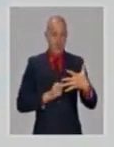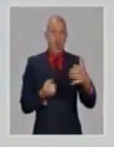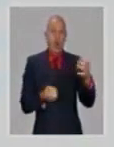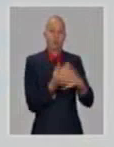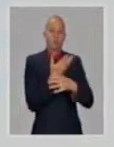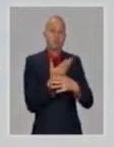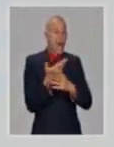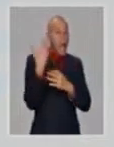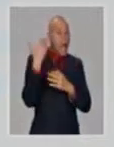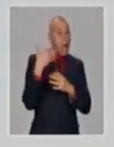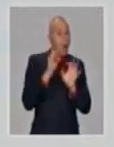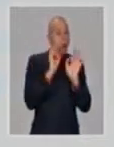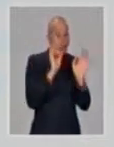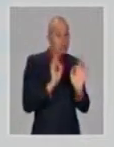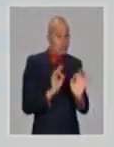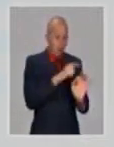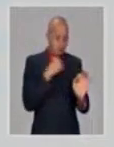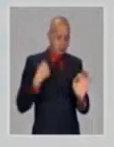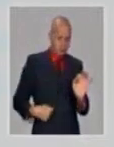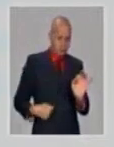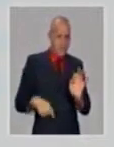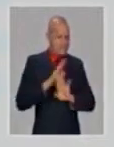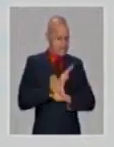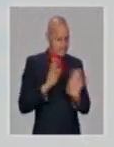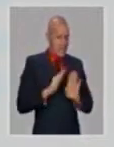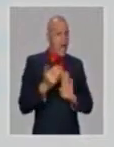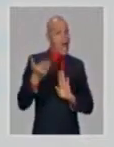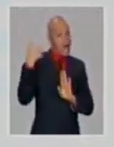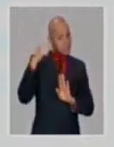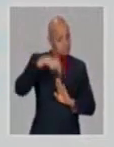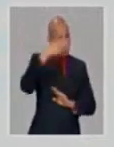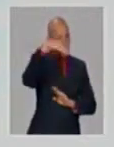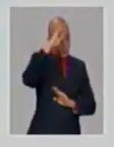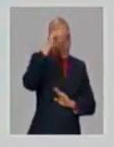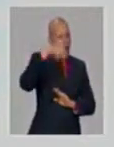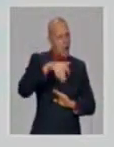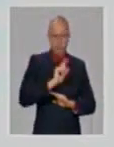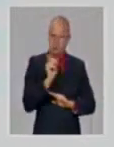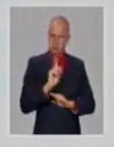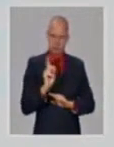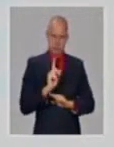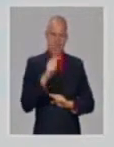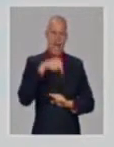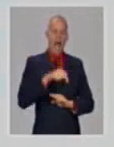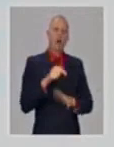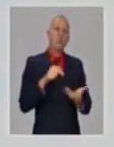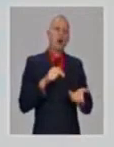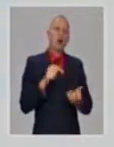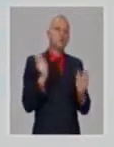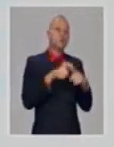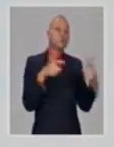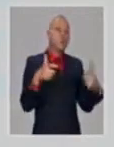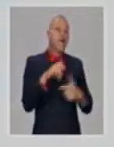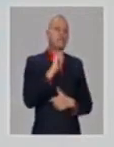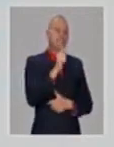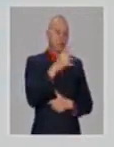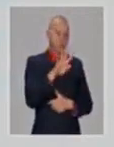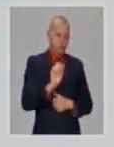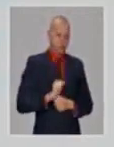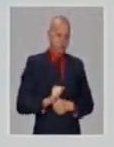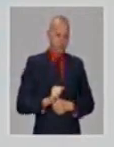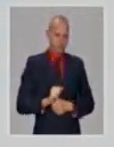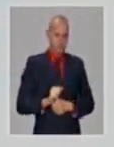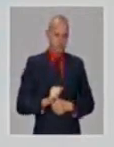suplantada en el transcurso del año pasado, pero nosotros la hemos tenido. Pero está la 614, que fue la que predominó el año pasado y sigue